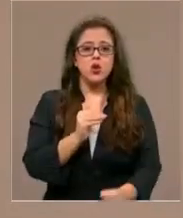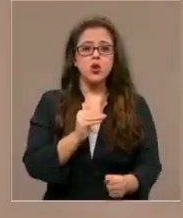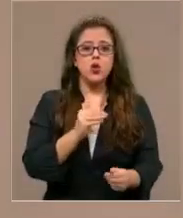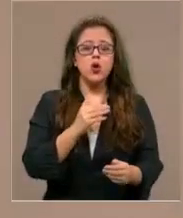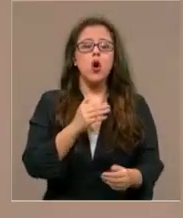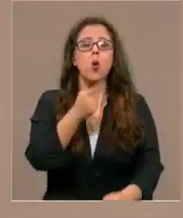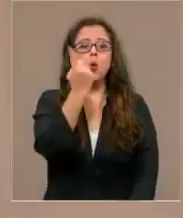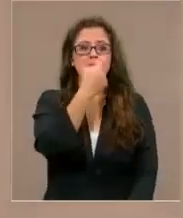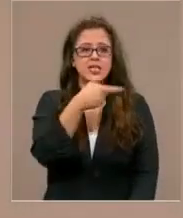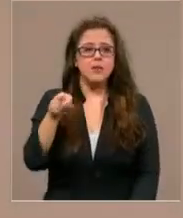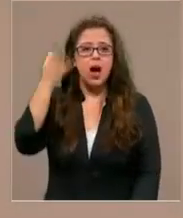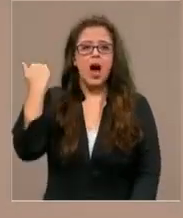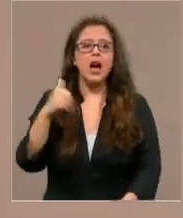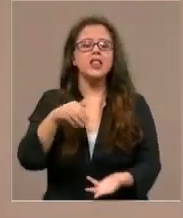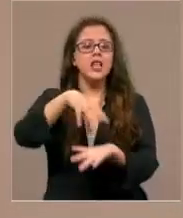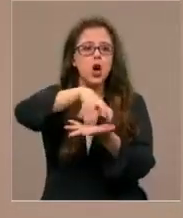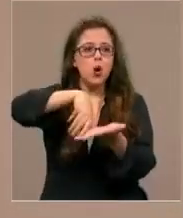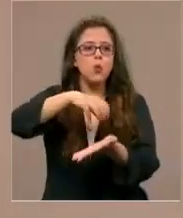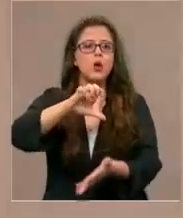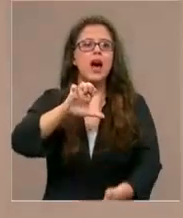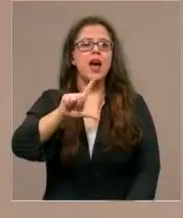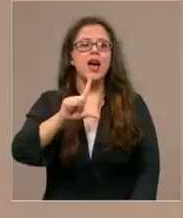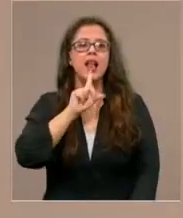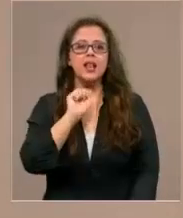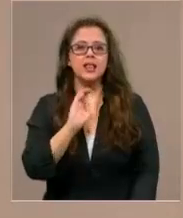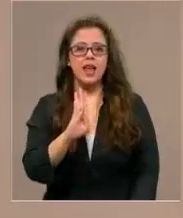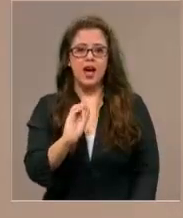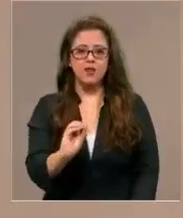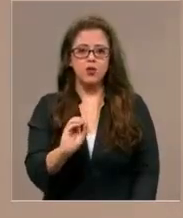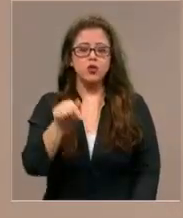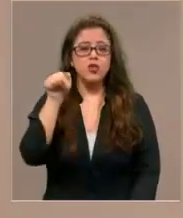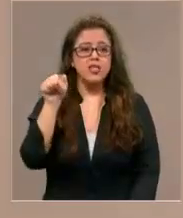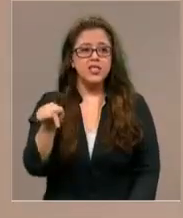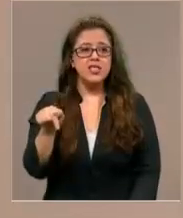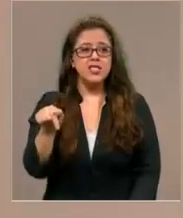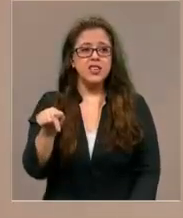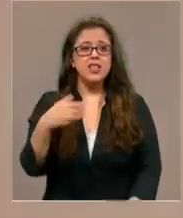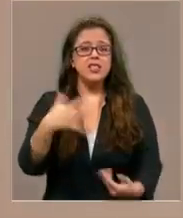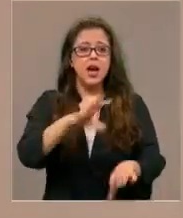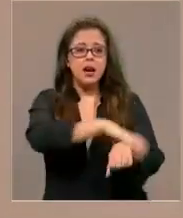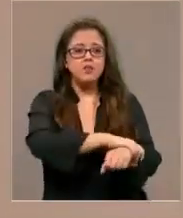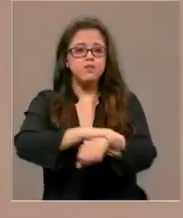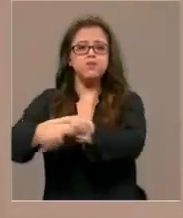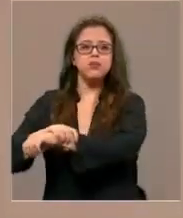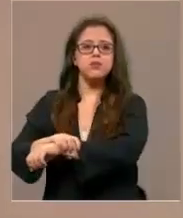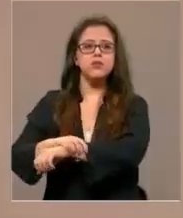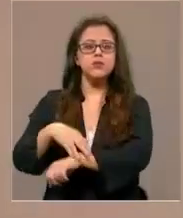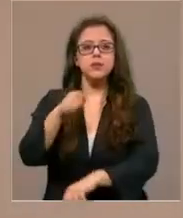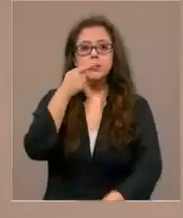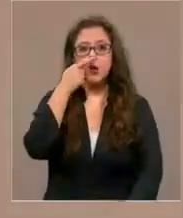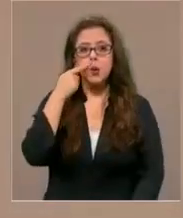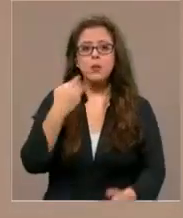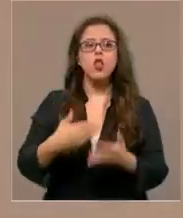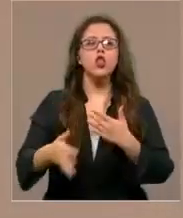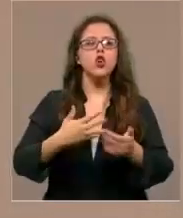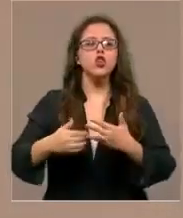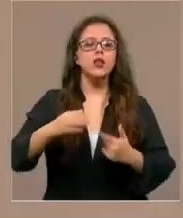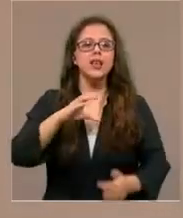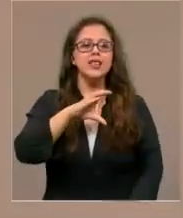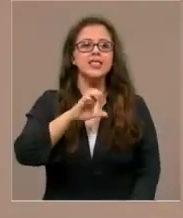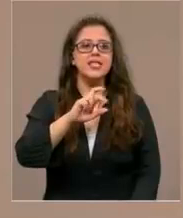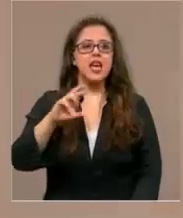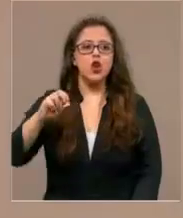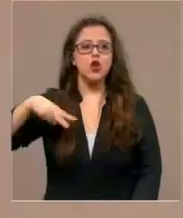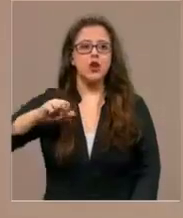hace una semana en la localidad del Tavo. Efectivamente, gracias a un orden de detención, se consiguió la detención del sujeto en Cerro Navia, región